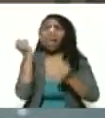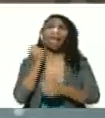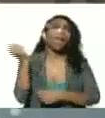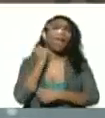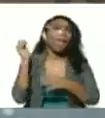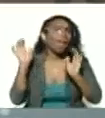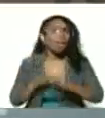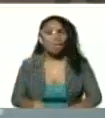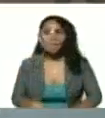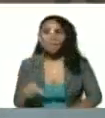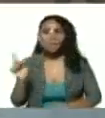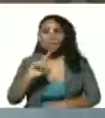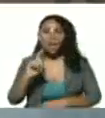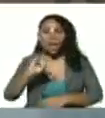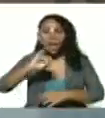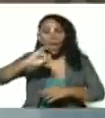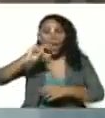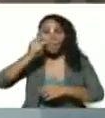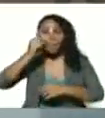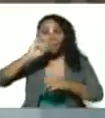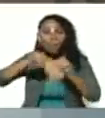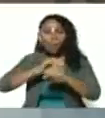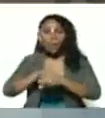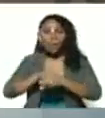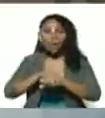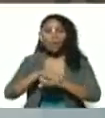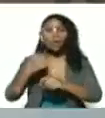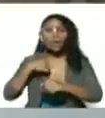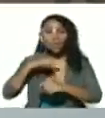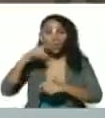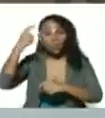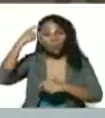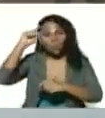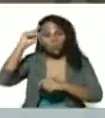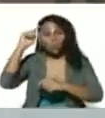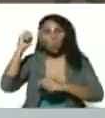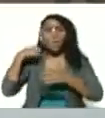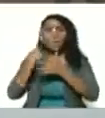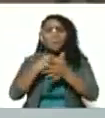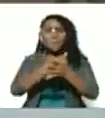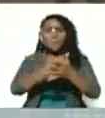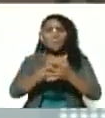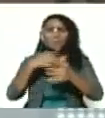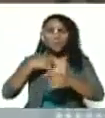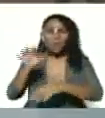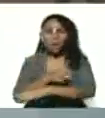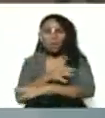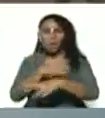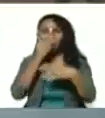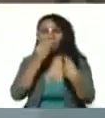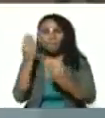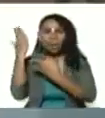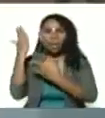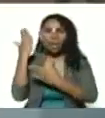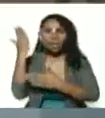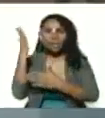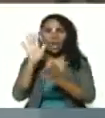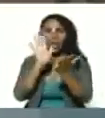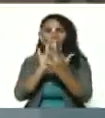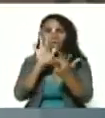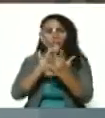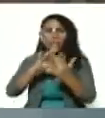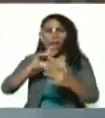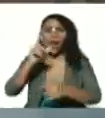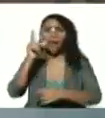lo recordamos en batalla, con alegría, con poesía y con canto. Vamos a darle ya el pase a